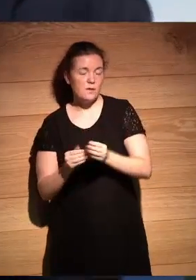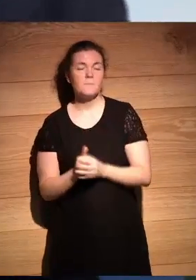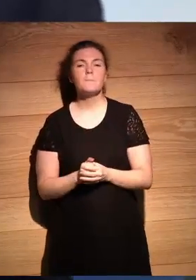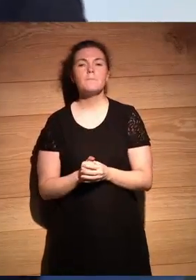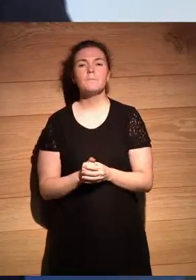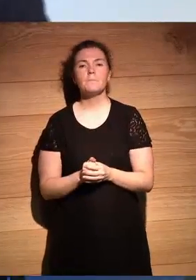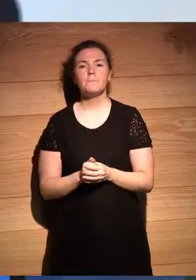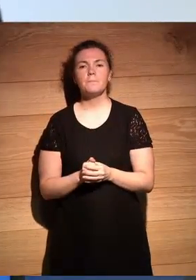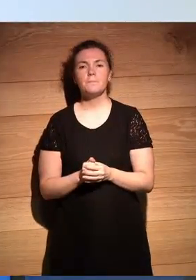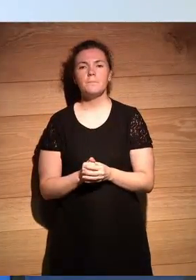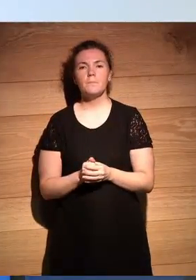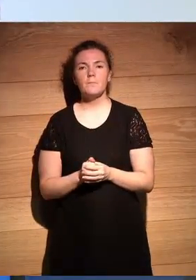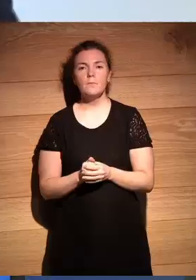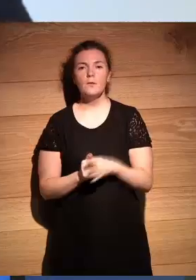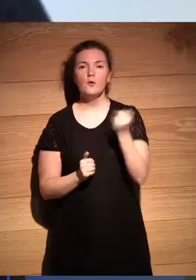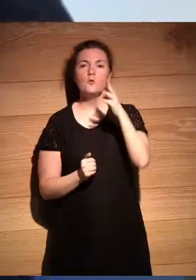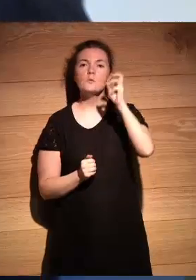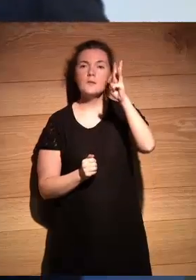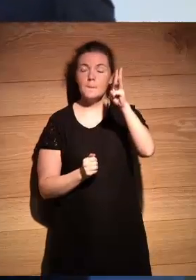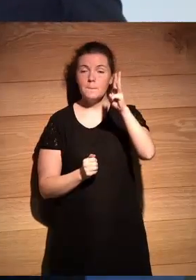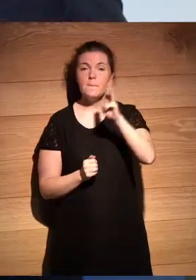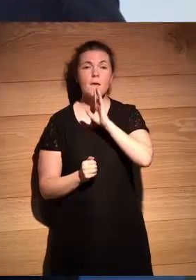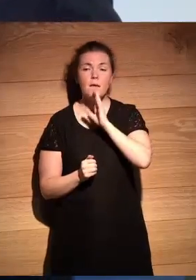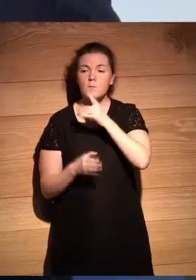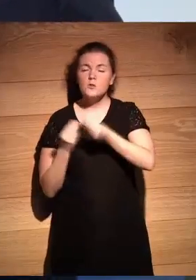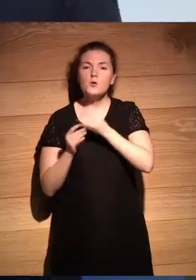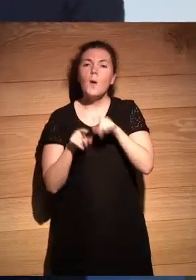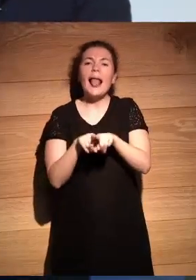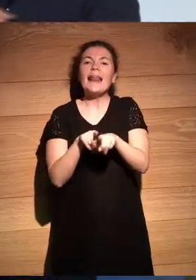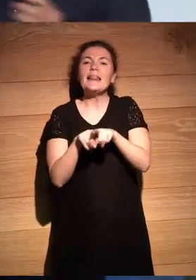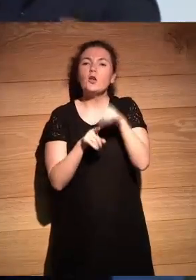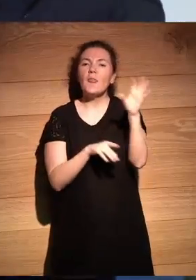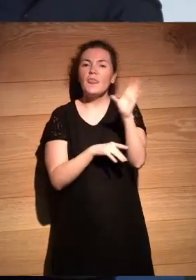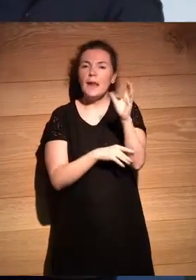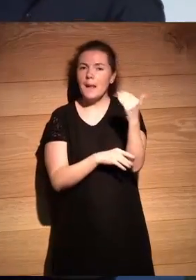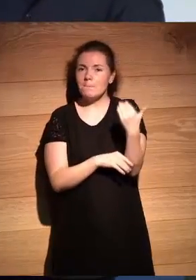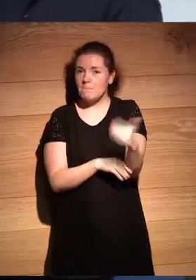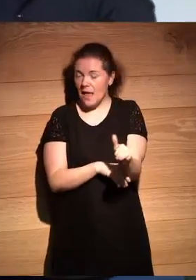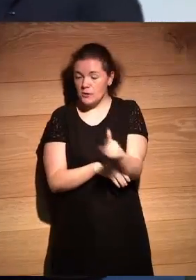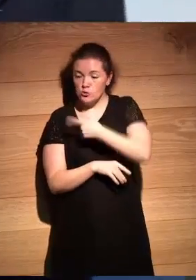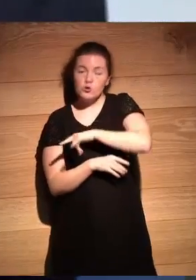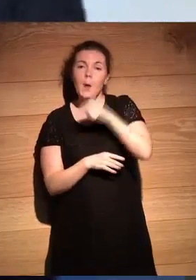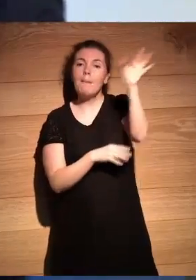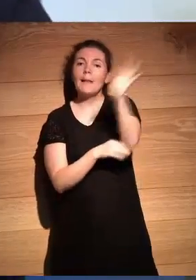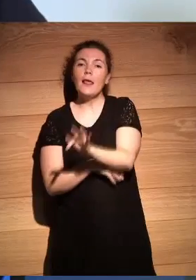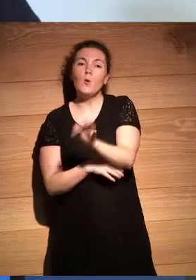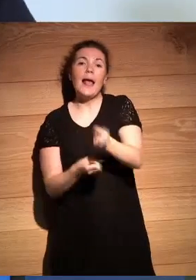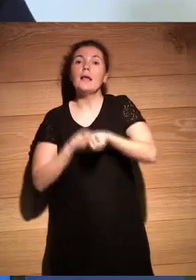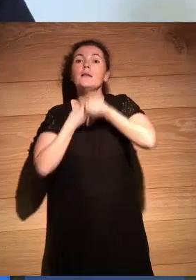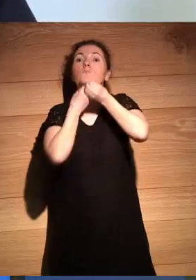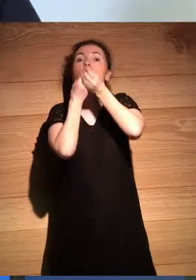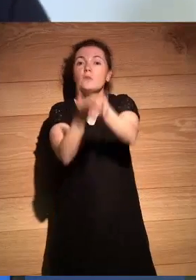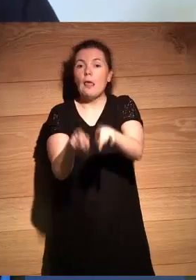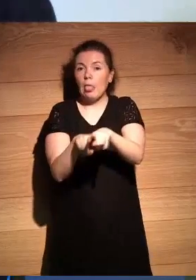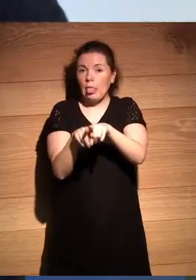plantear Josep hemos hecho un poco como los críticos de cine malos hemos desvelado la peli y ahora la vamos a ver